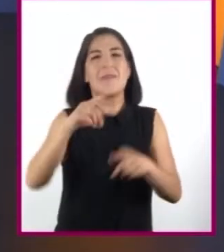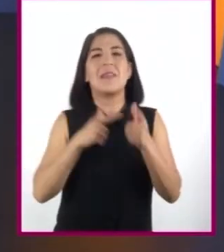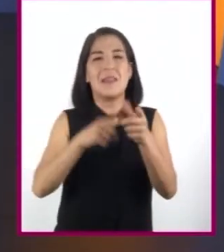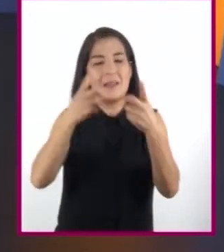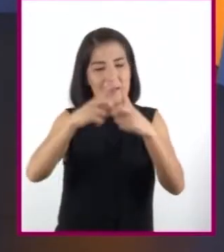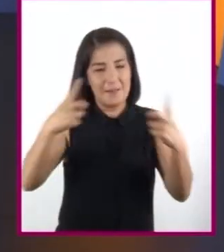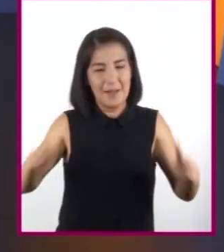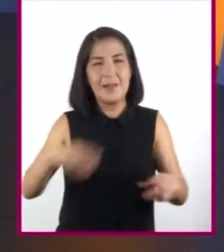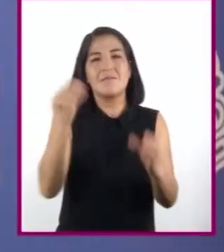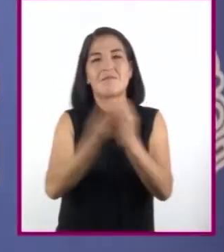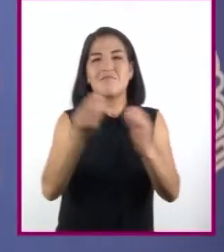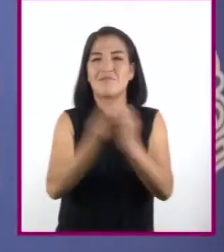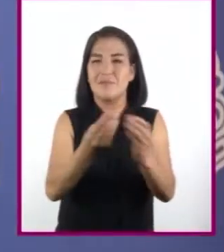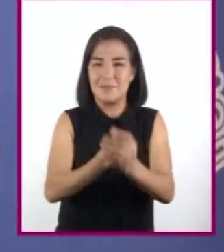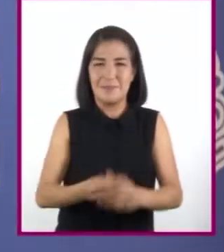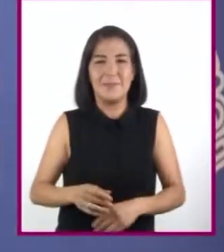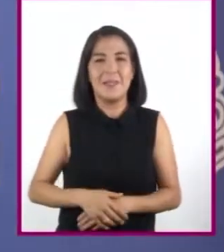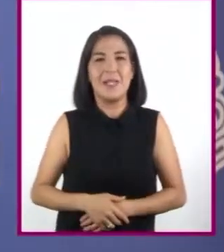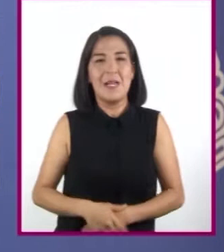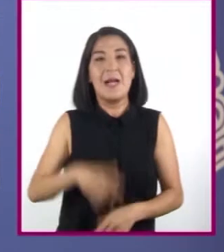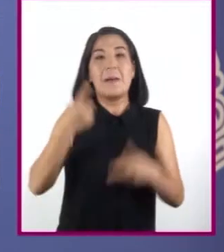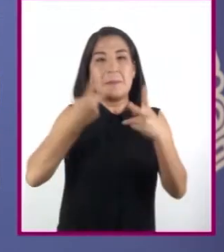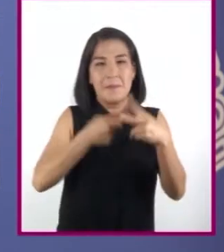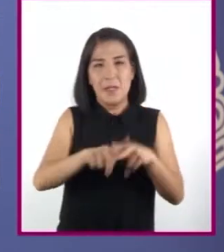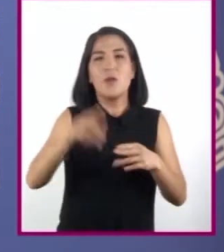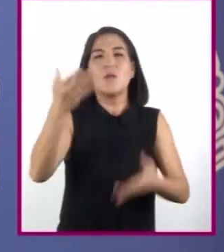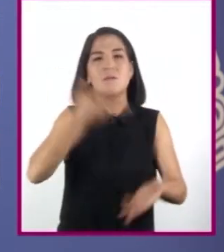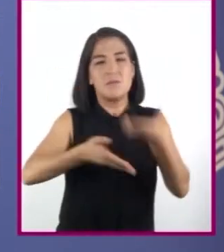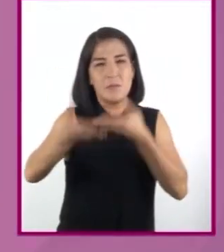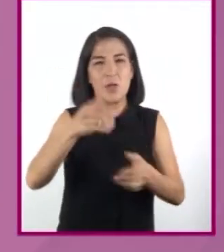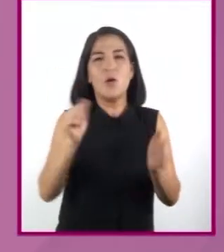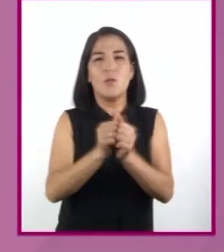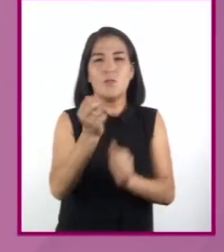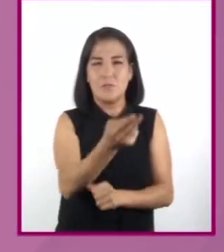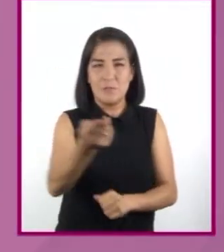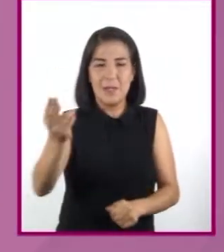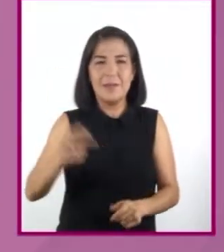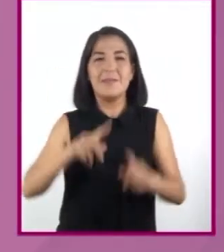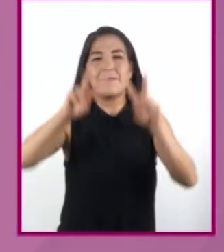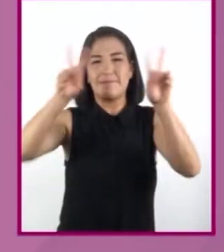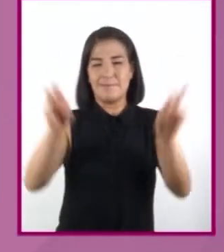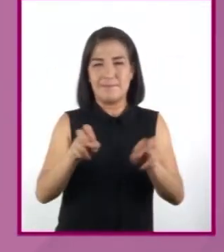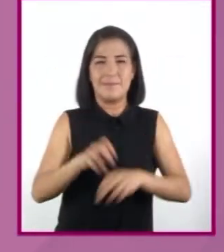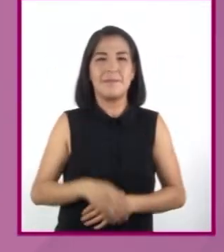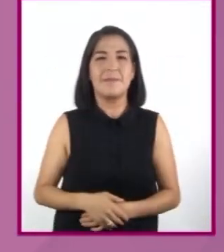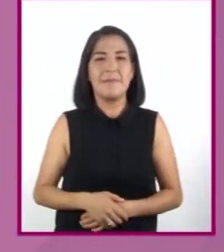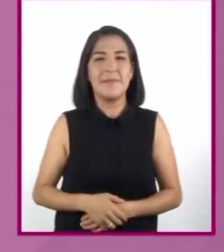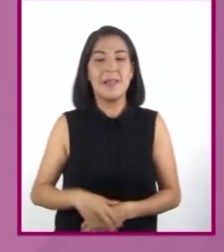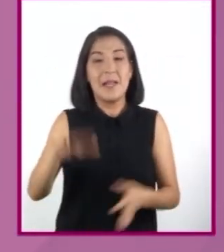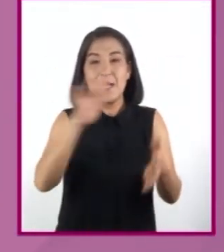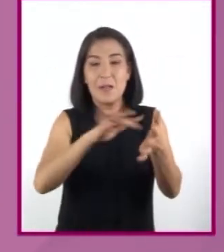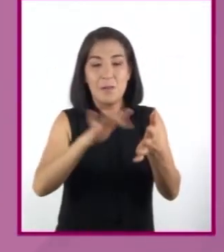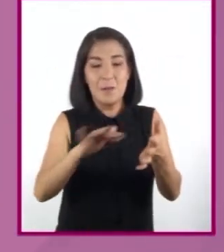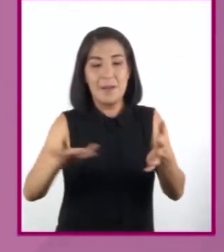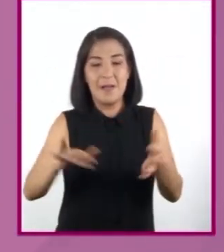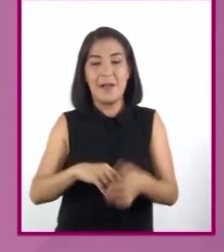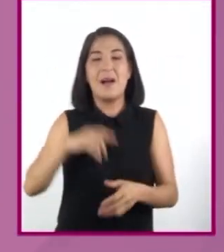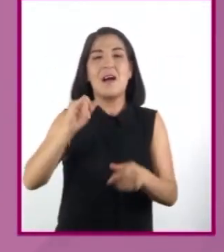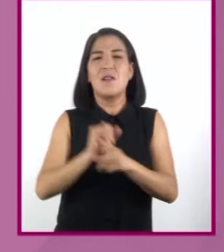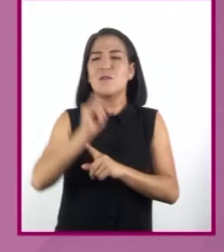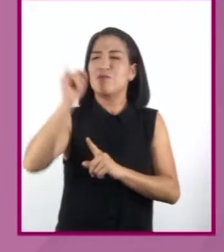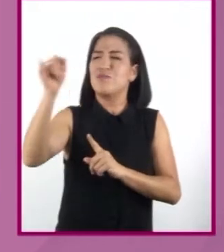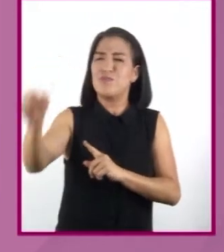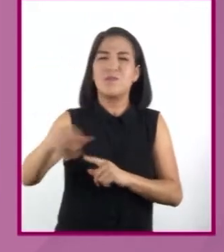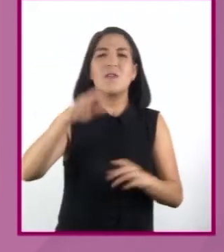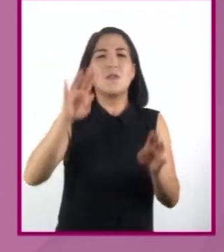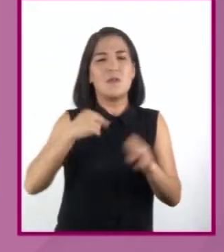en cada sesión. Para iniciar, compartiré con ustedes la siguiente frase. La lectura aleja de nosotros tres